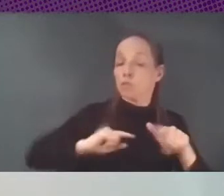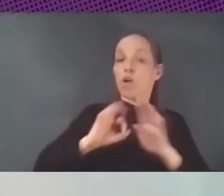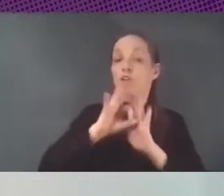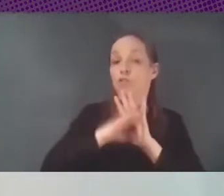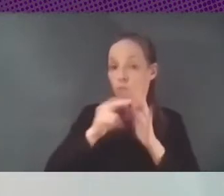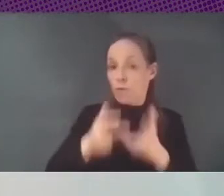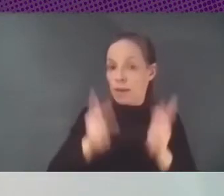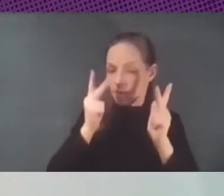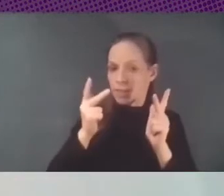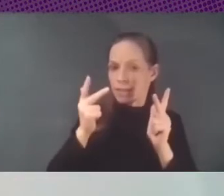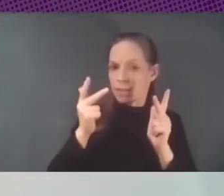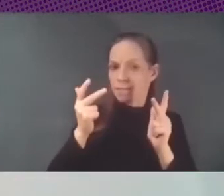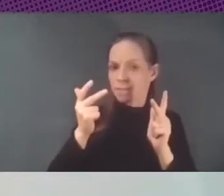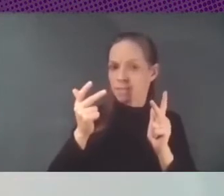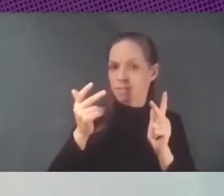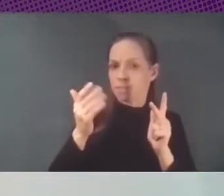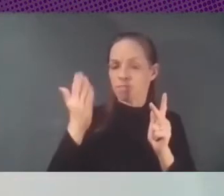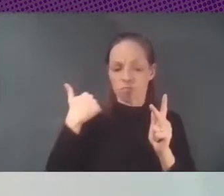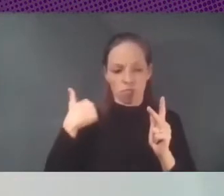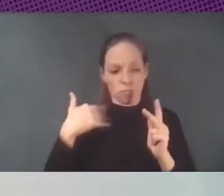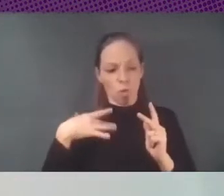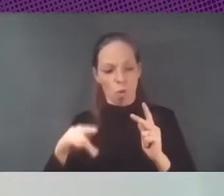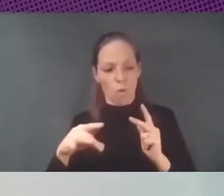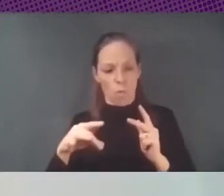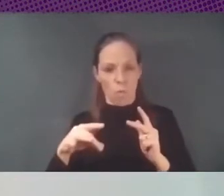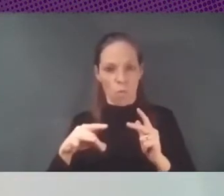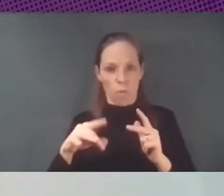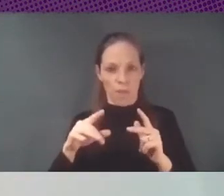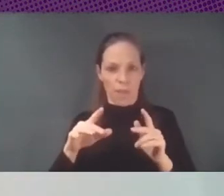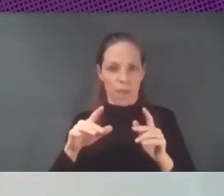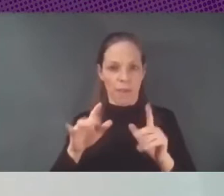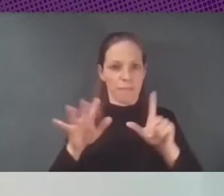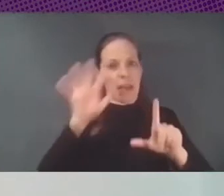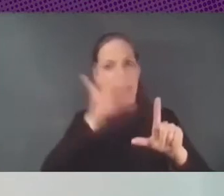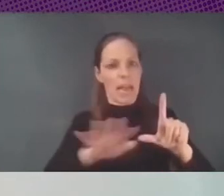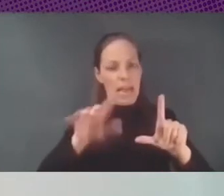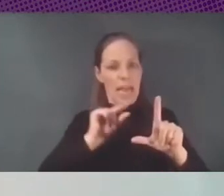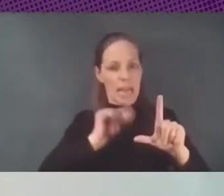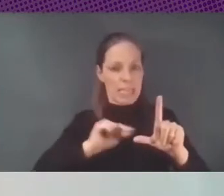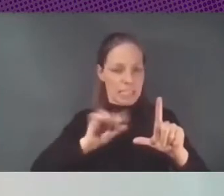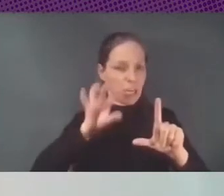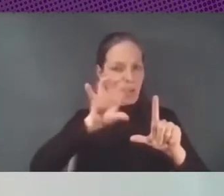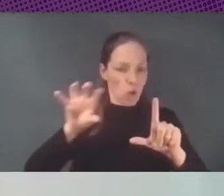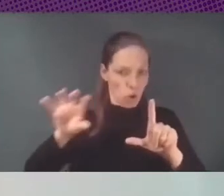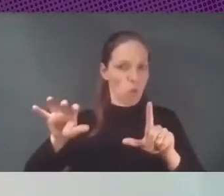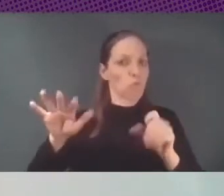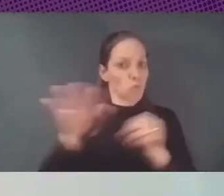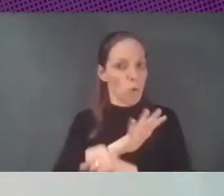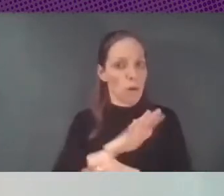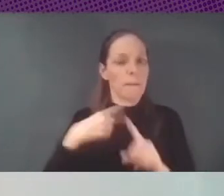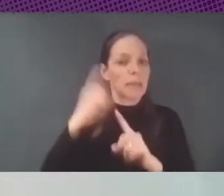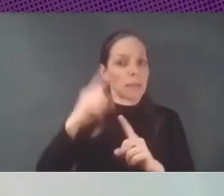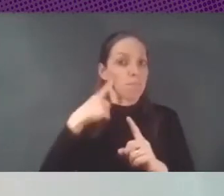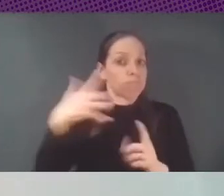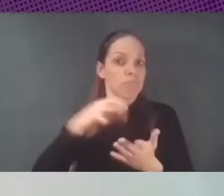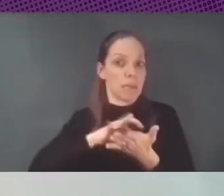mucha respuesta a construir una alternativa al escritorio aparte de todo el éxito que tienen servidores pero claro llegó un